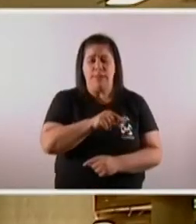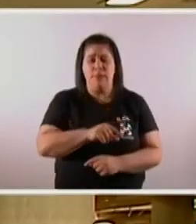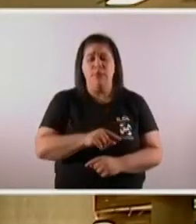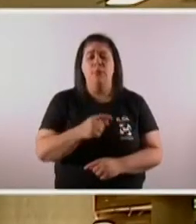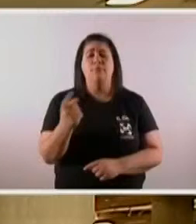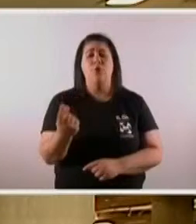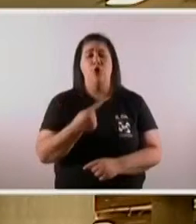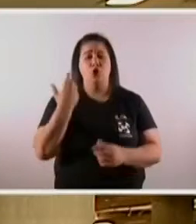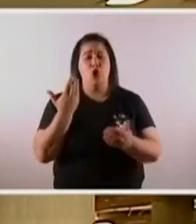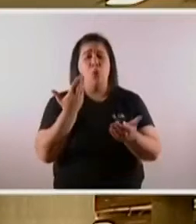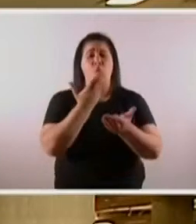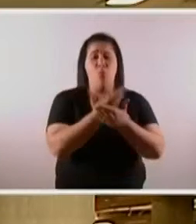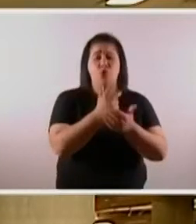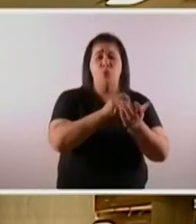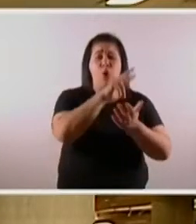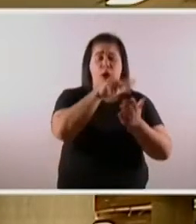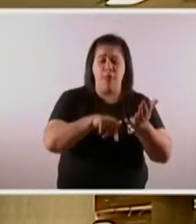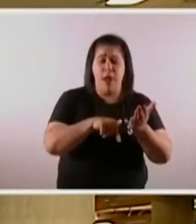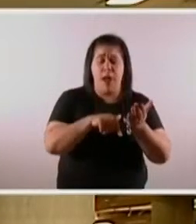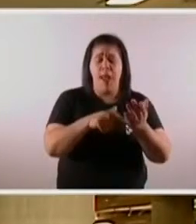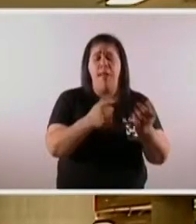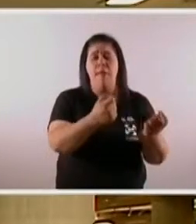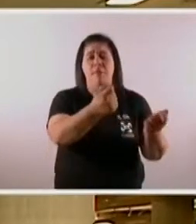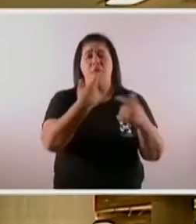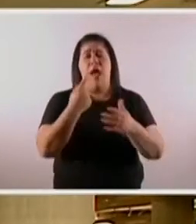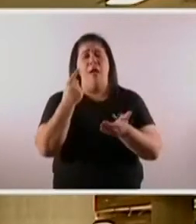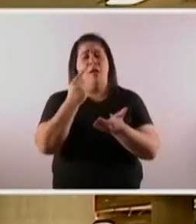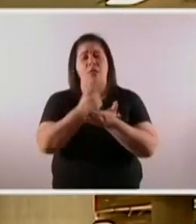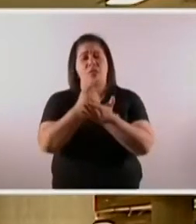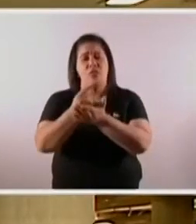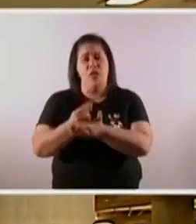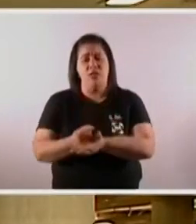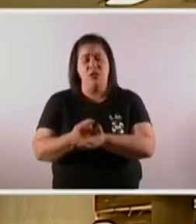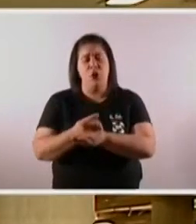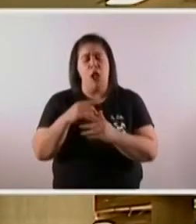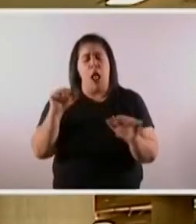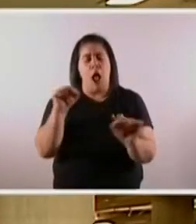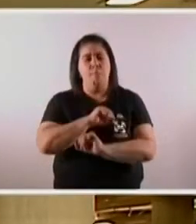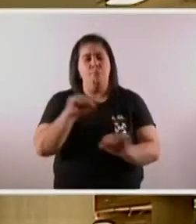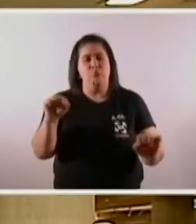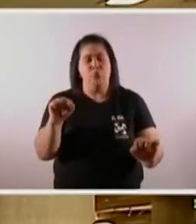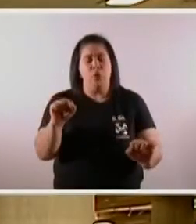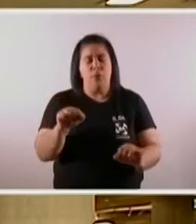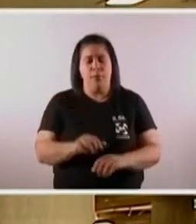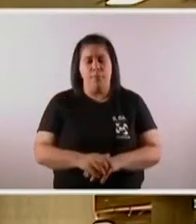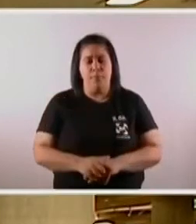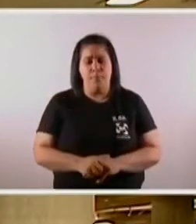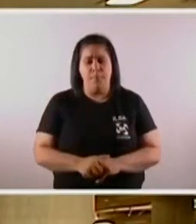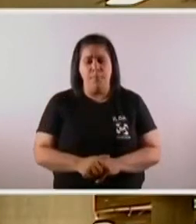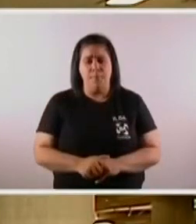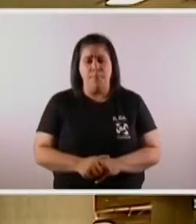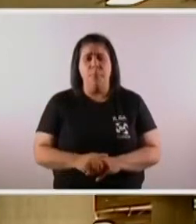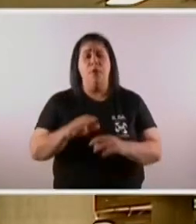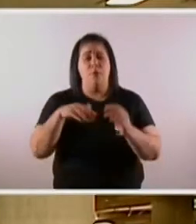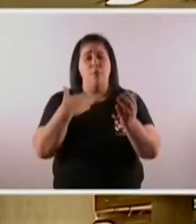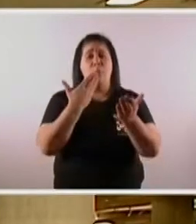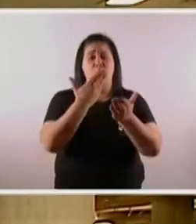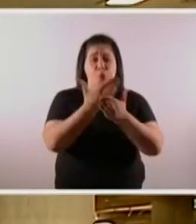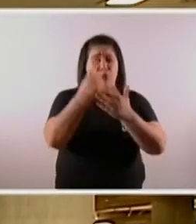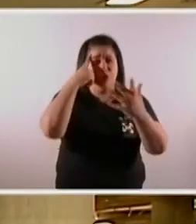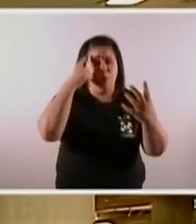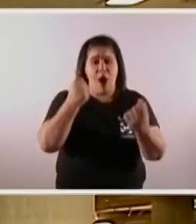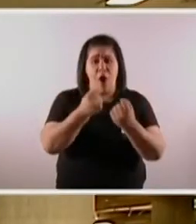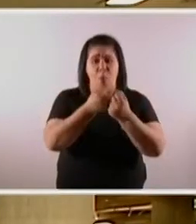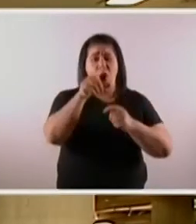Nosotros propusimos gestión y nos devolvieron decisiones intempestivas. Propusimos consenso,